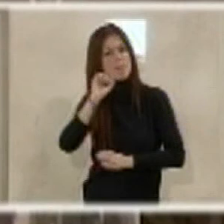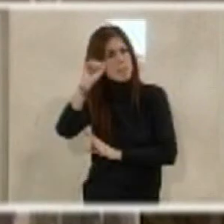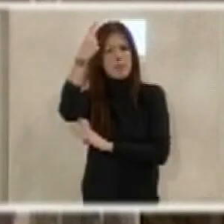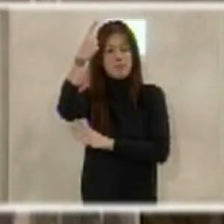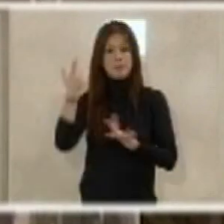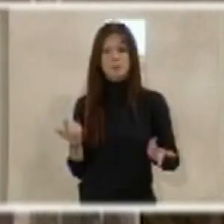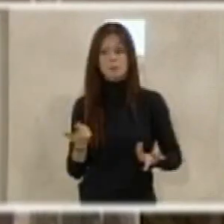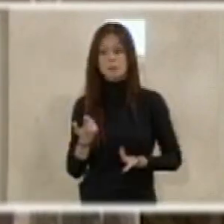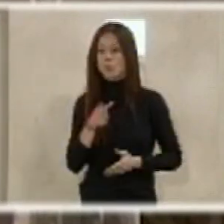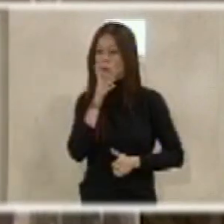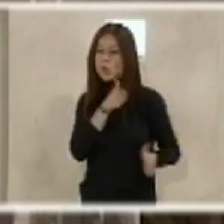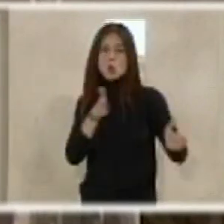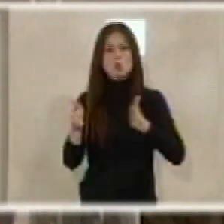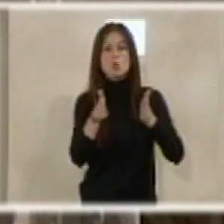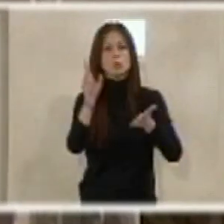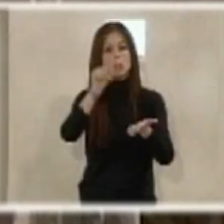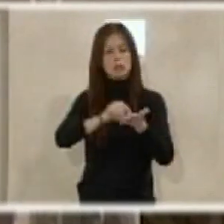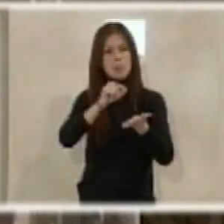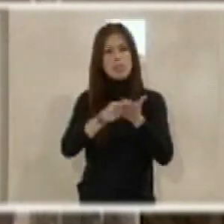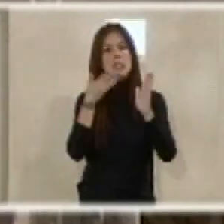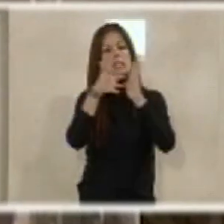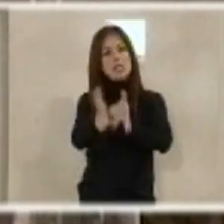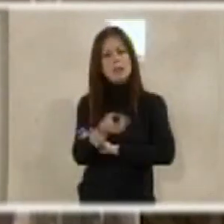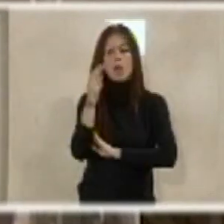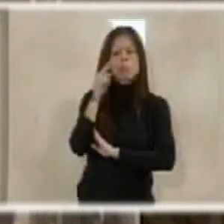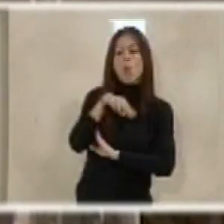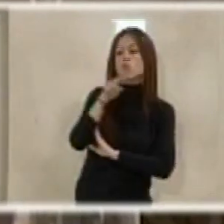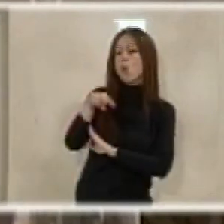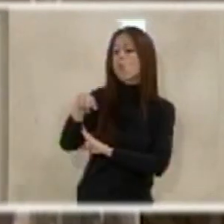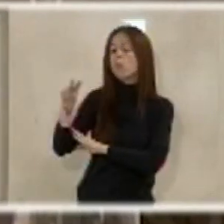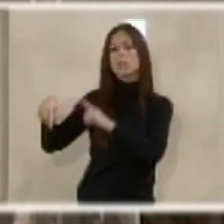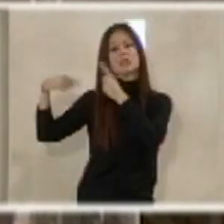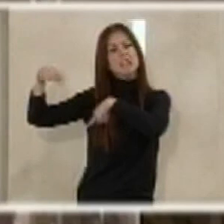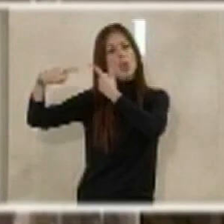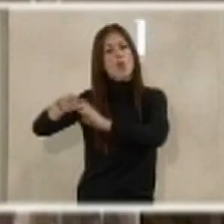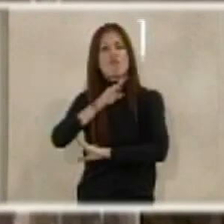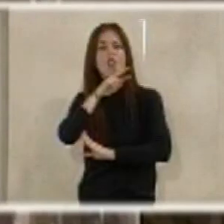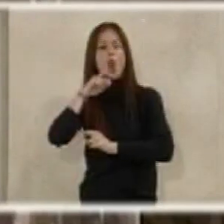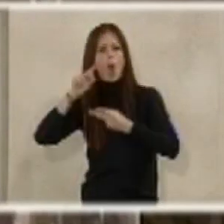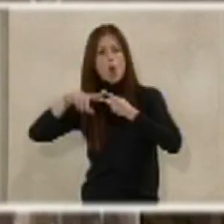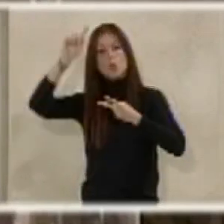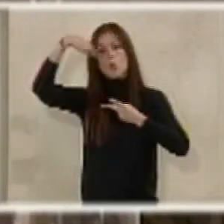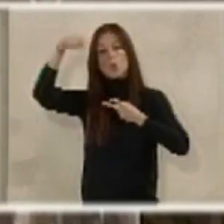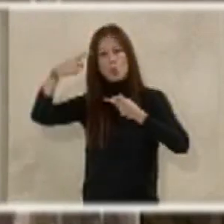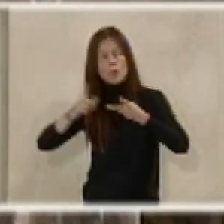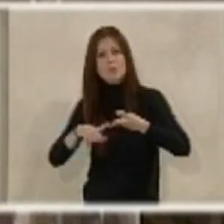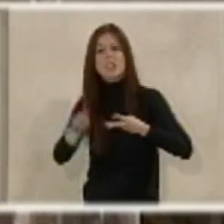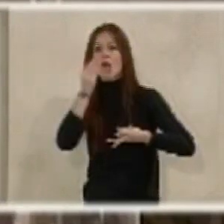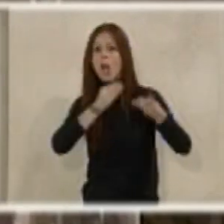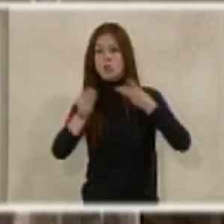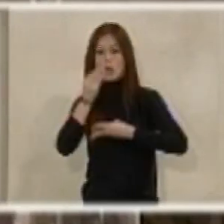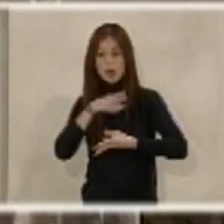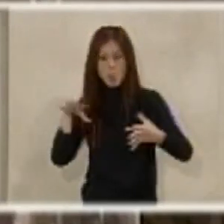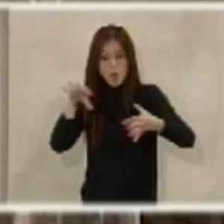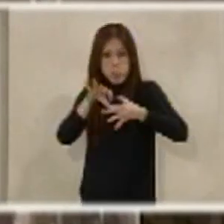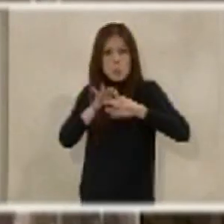En este sentido, las rutas de etapa suponen una exposición de los valores tradicionales, culturales y gastronómicos que le